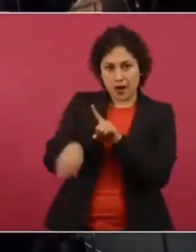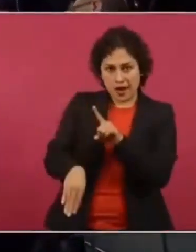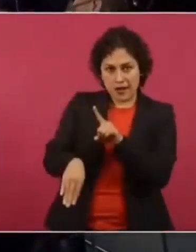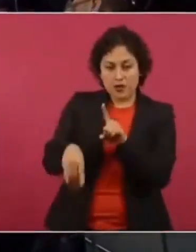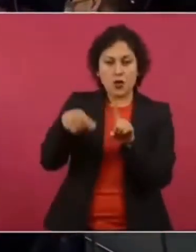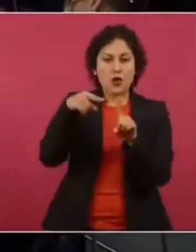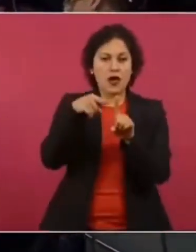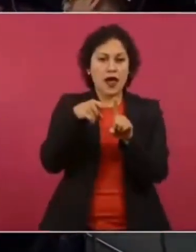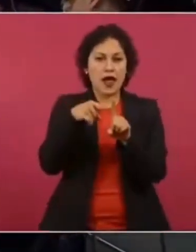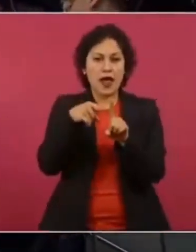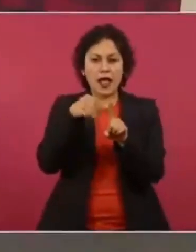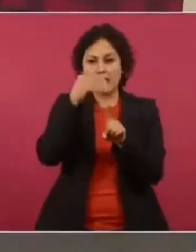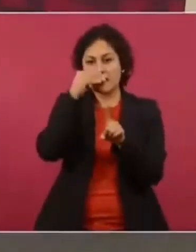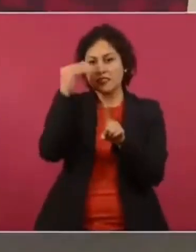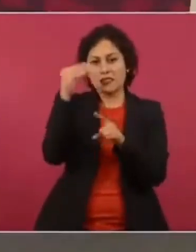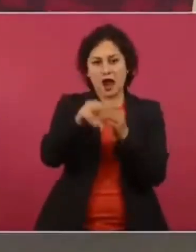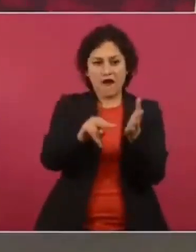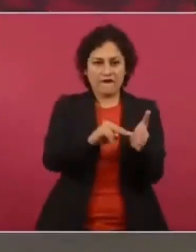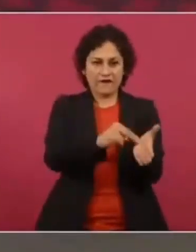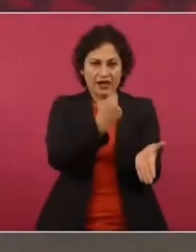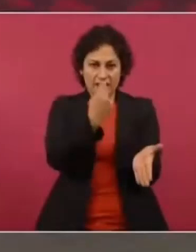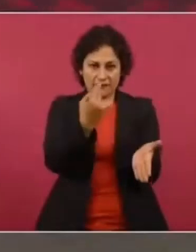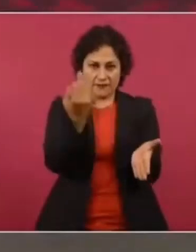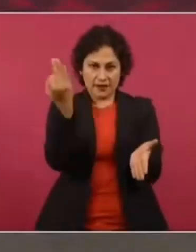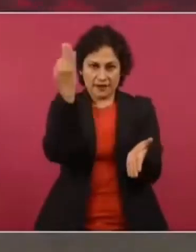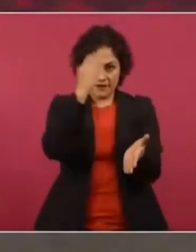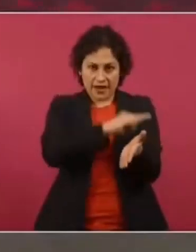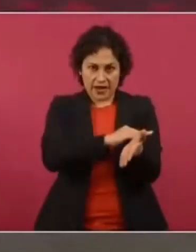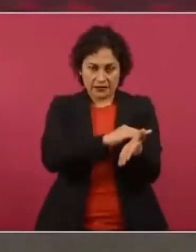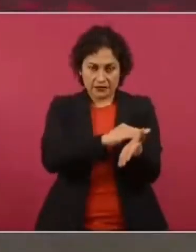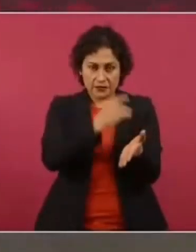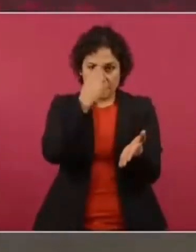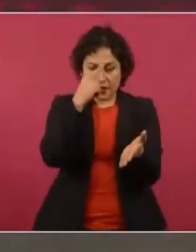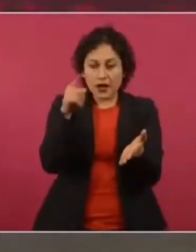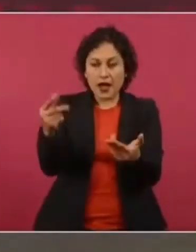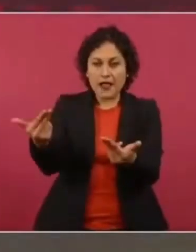en donde le deja toda la herencia a su hermano.